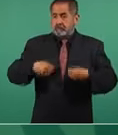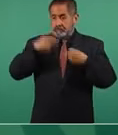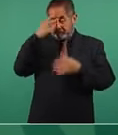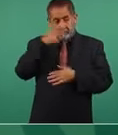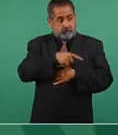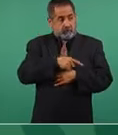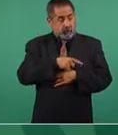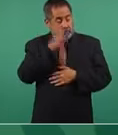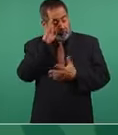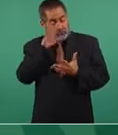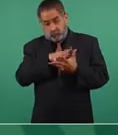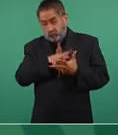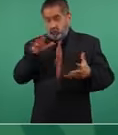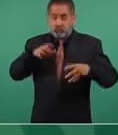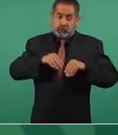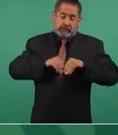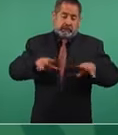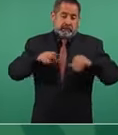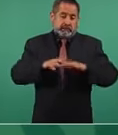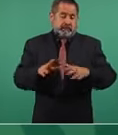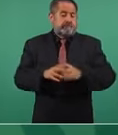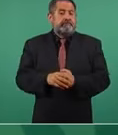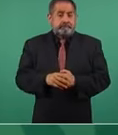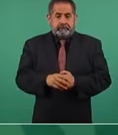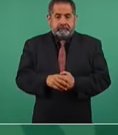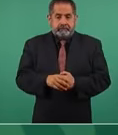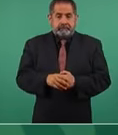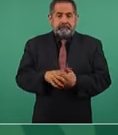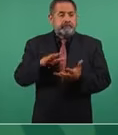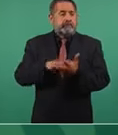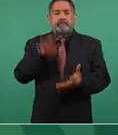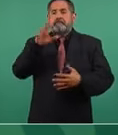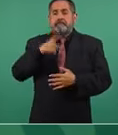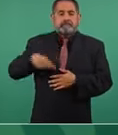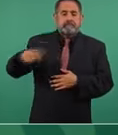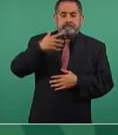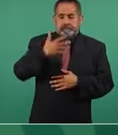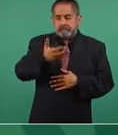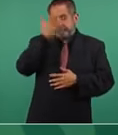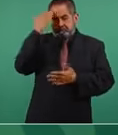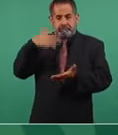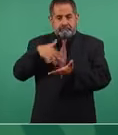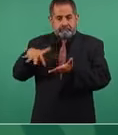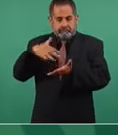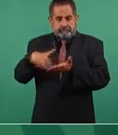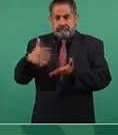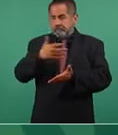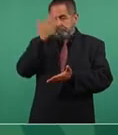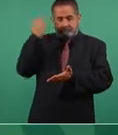y la mayoría no sabía leer ni escribir.